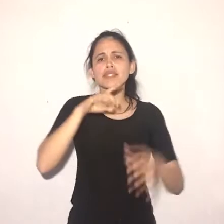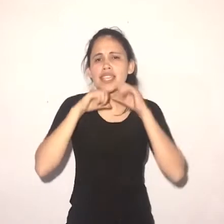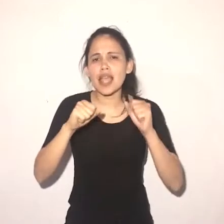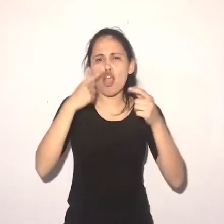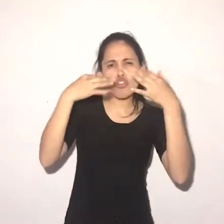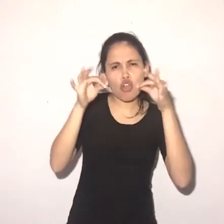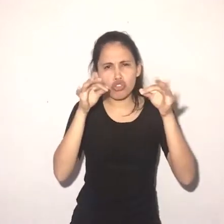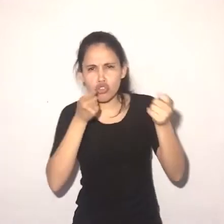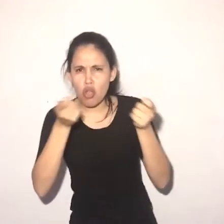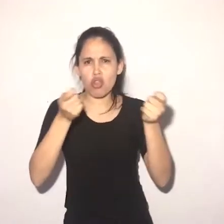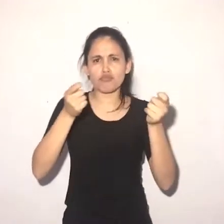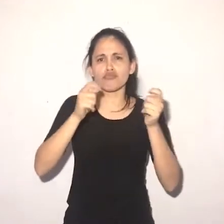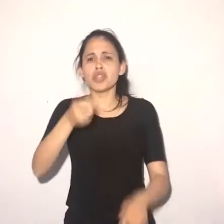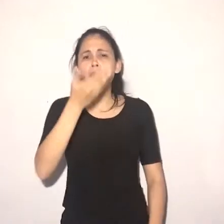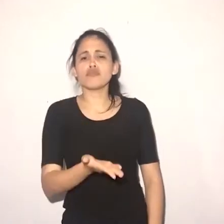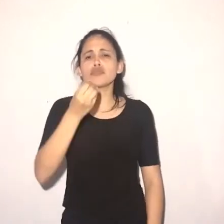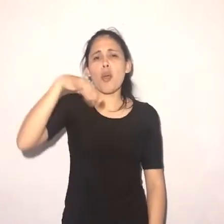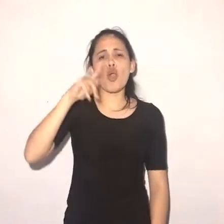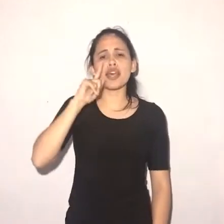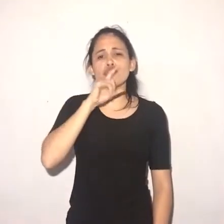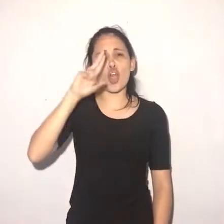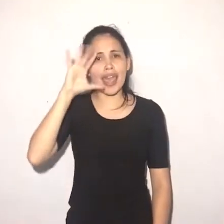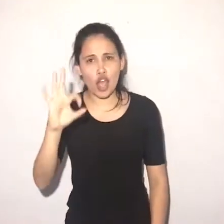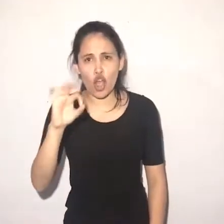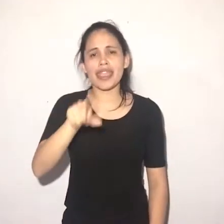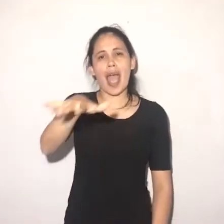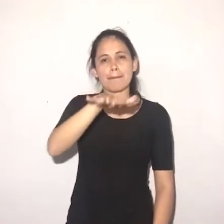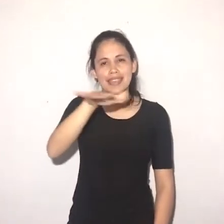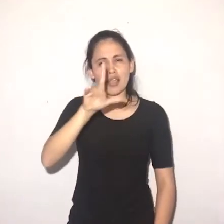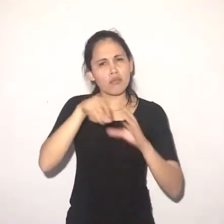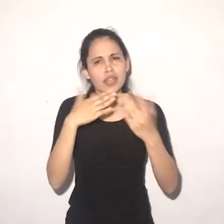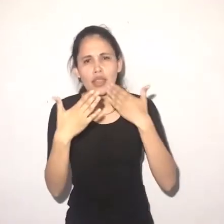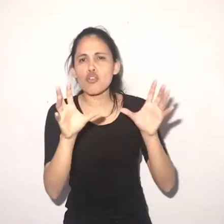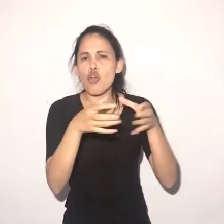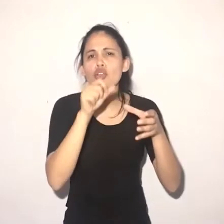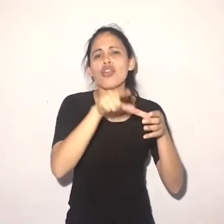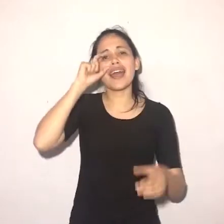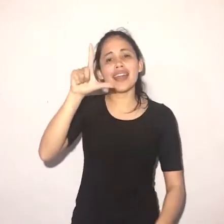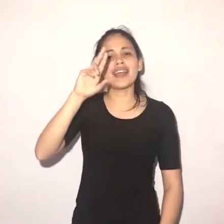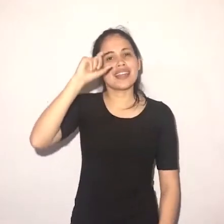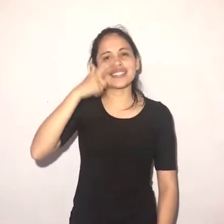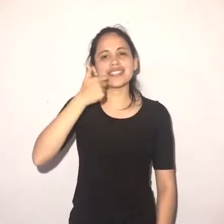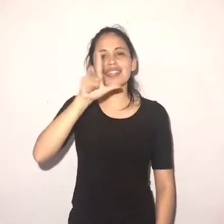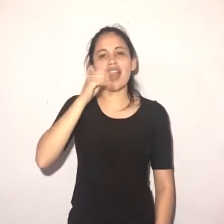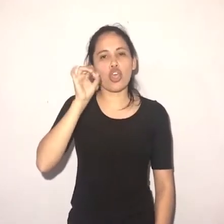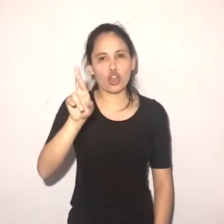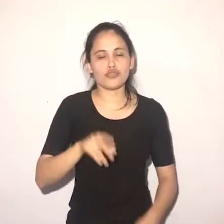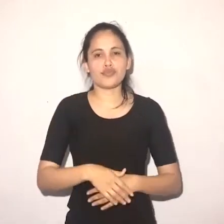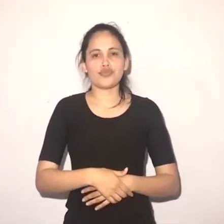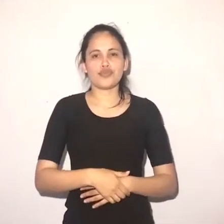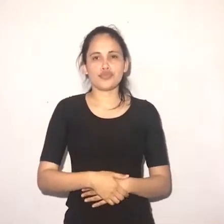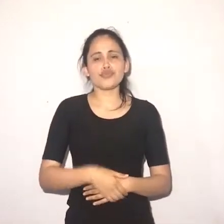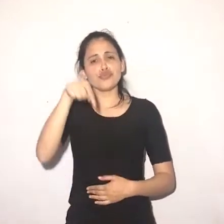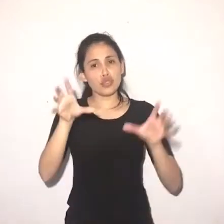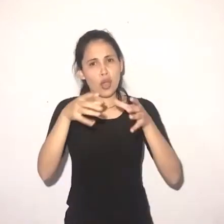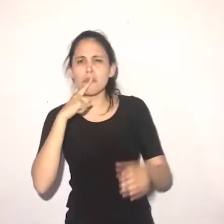Desde gente que asegura que sistemas tecnológicos como el 4G o el 5G o